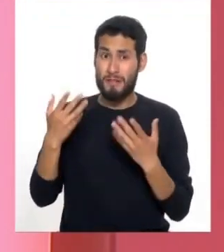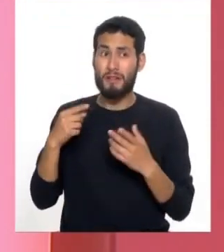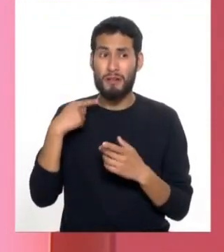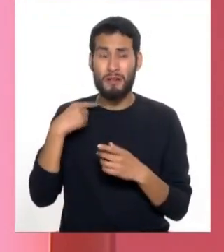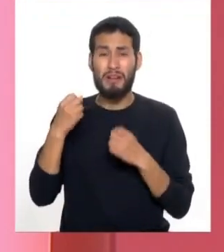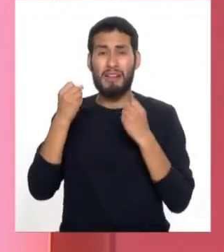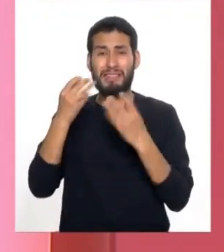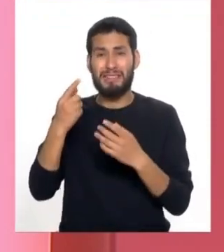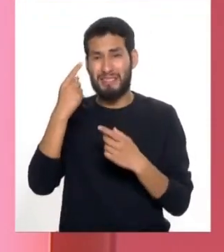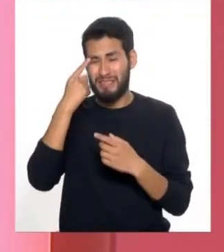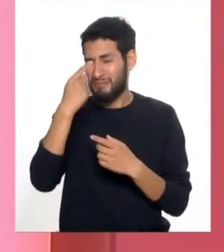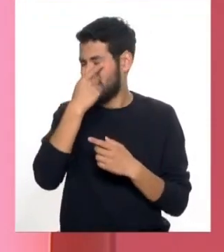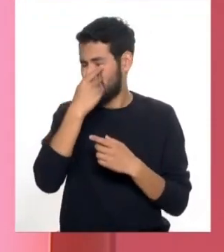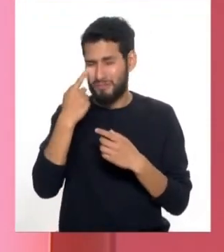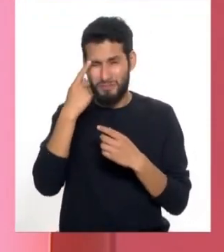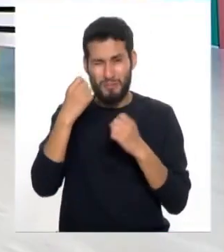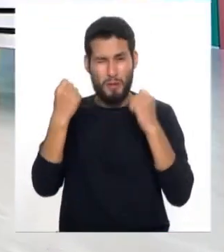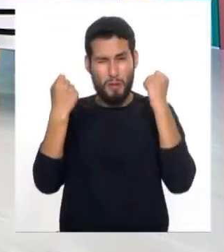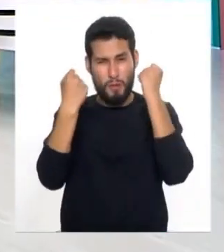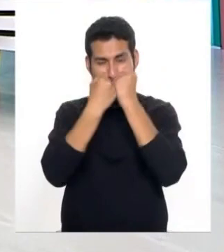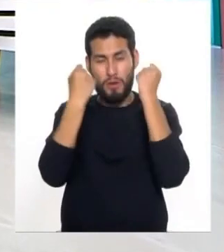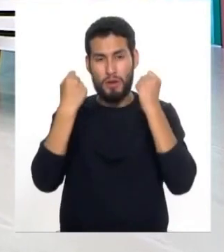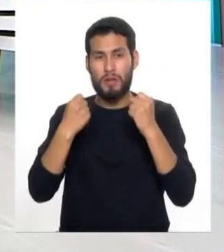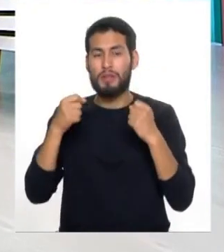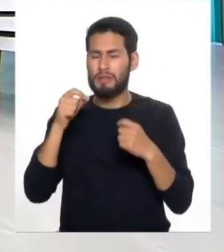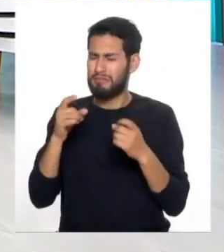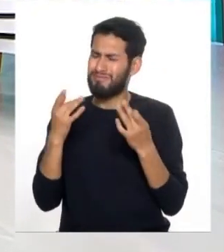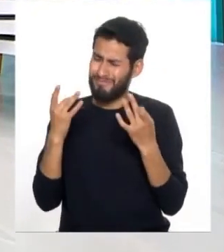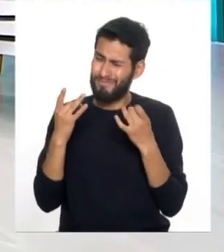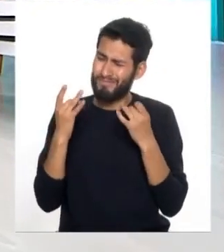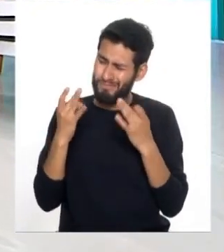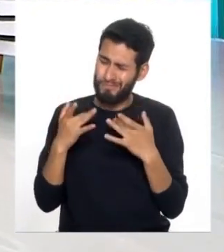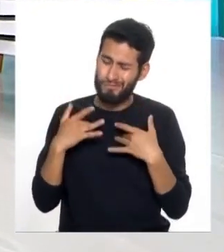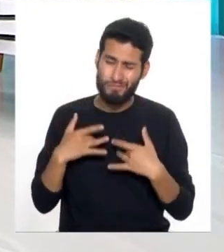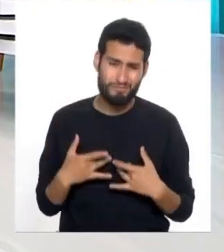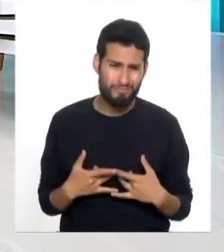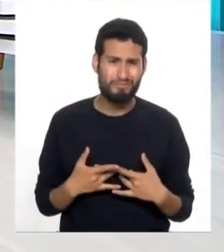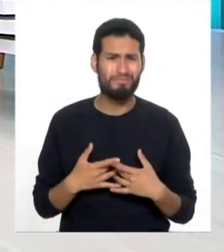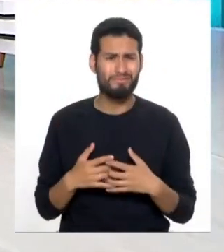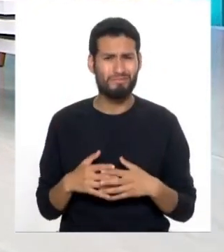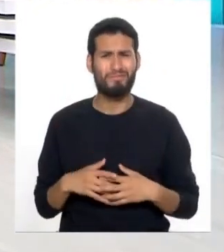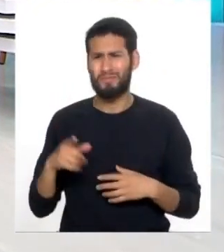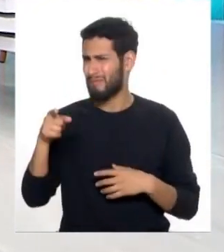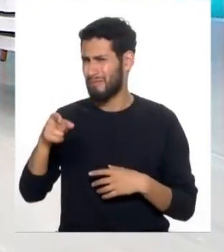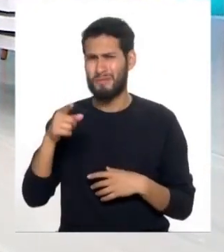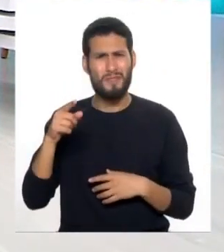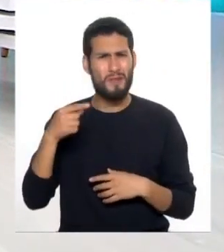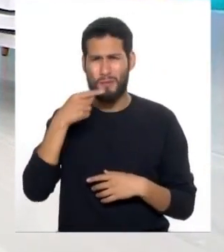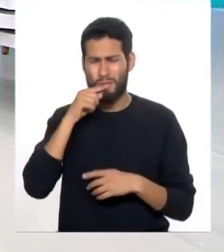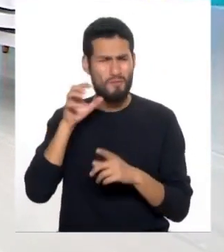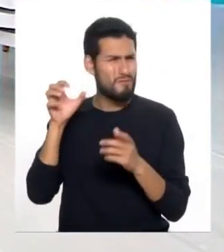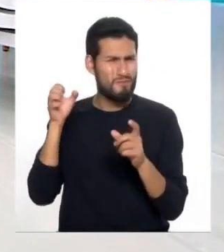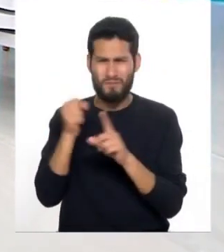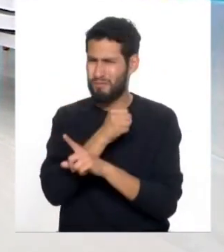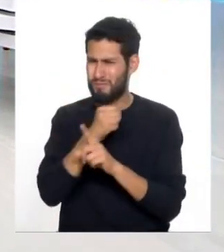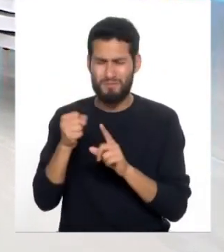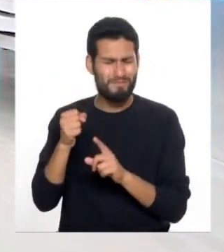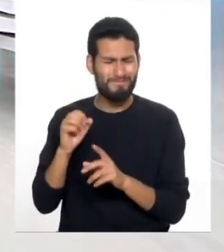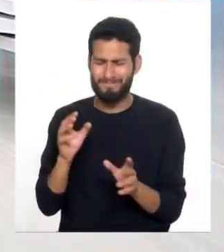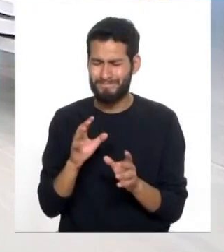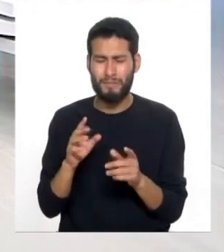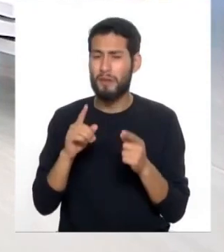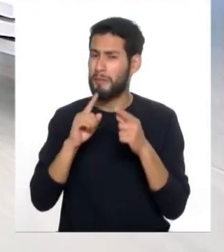traumatismos diversos que tenemos, lamentamos lo que pasa, igual contra la violencia, contra la mujer, pero vamos a